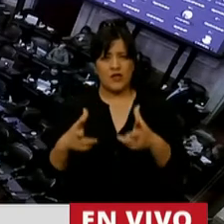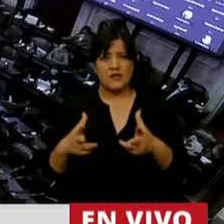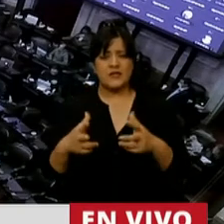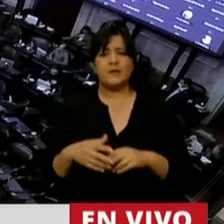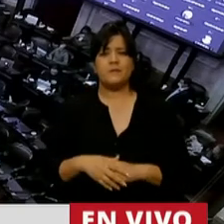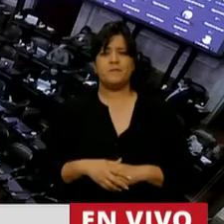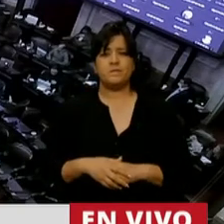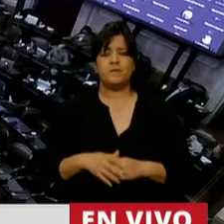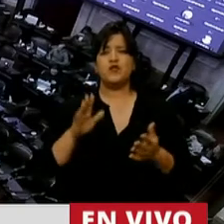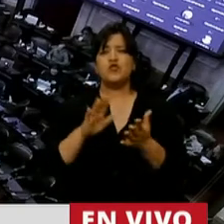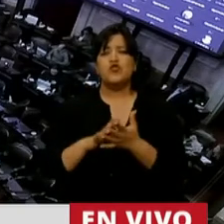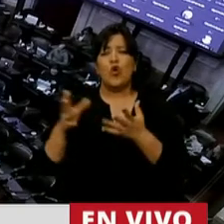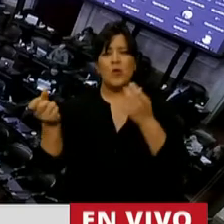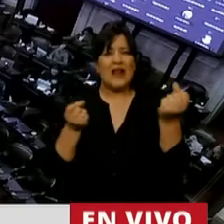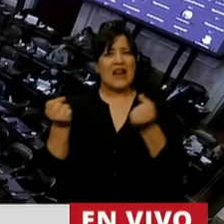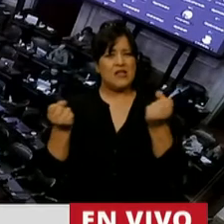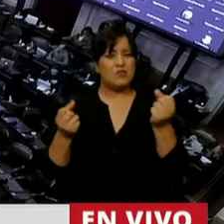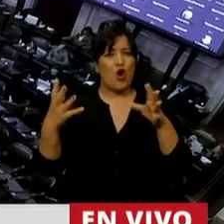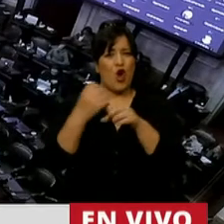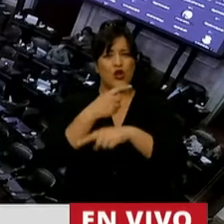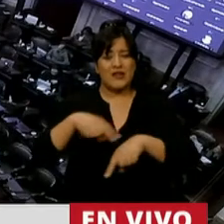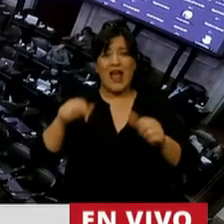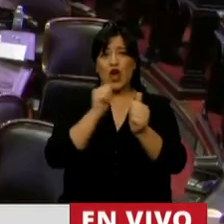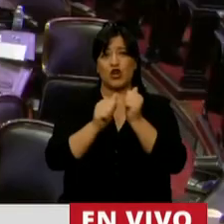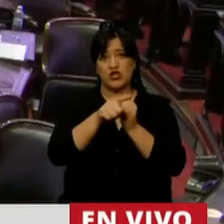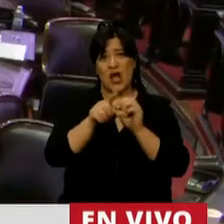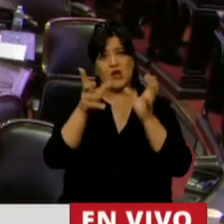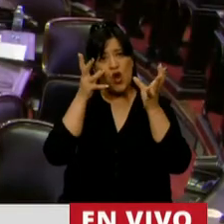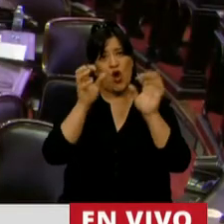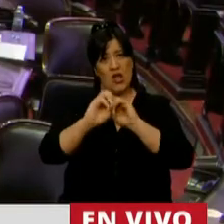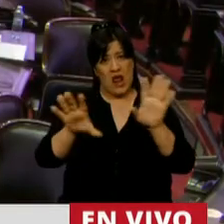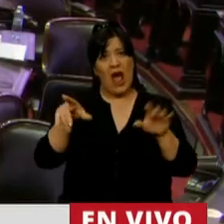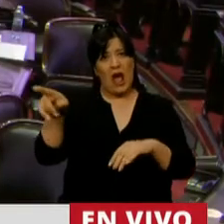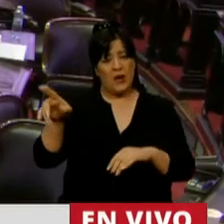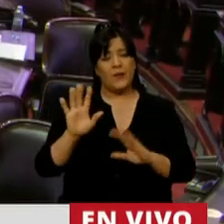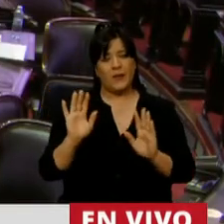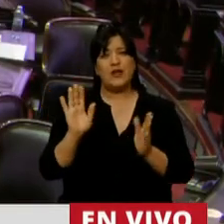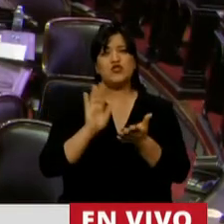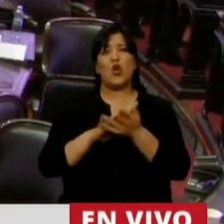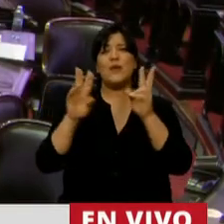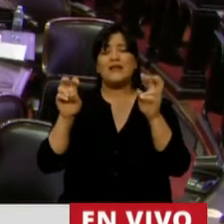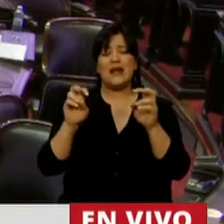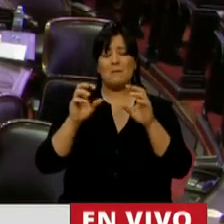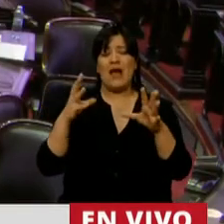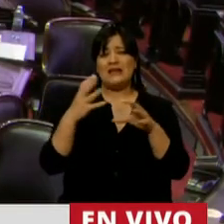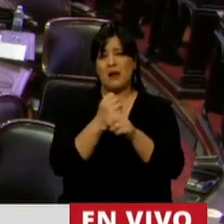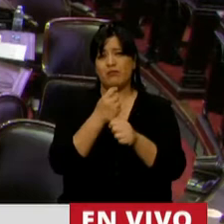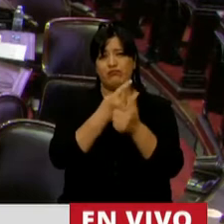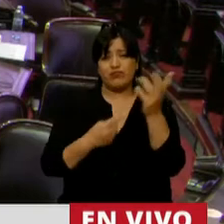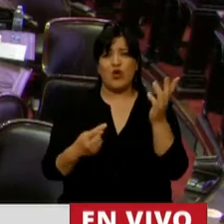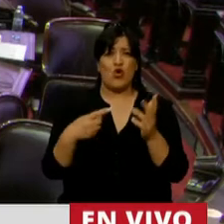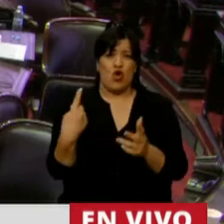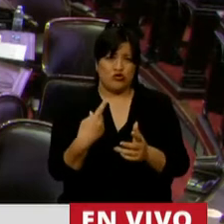el transporte para la ciudad de Rosario es grave, la política que tiene el gobierno nacional con respecto al transporte. Hemos sufrido paros...